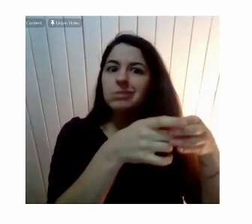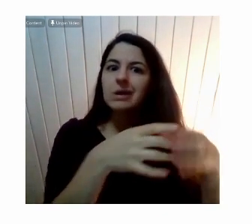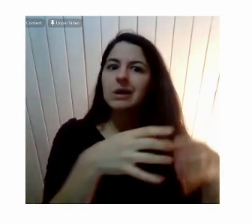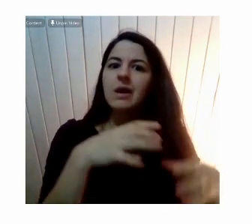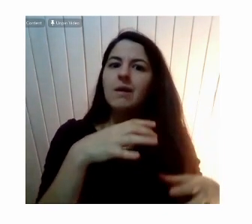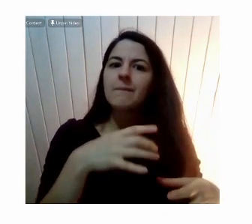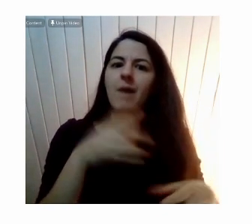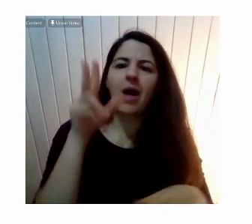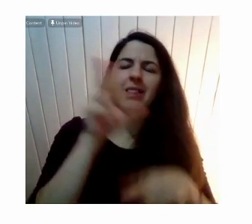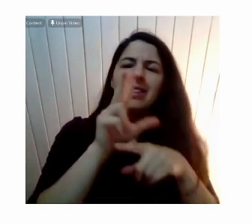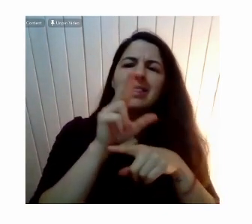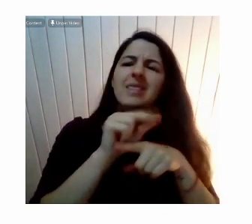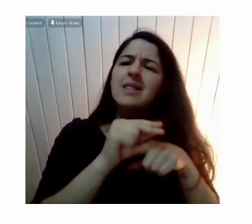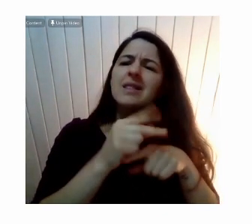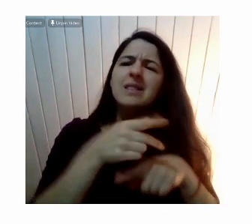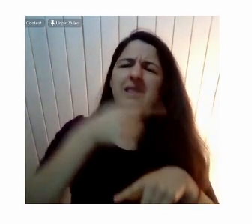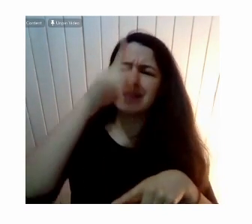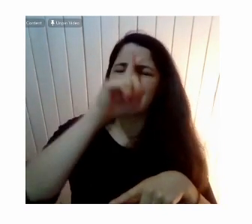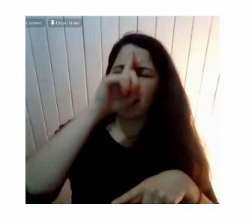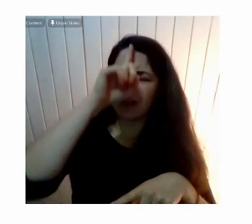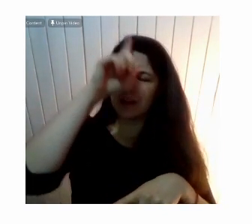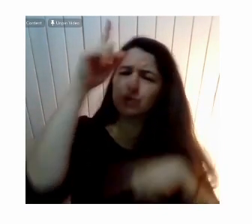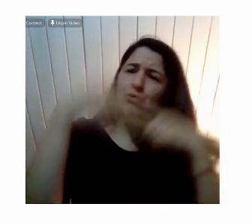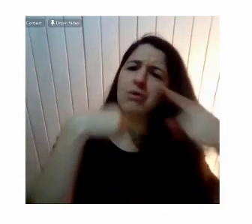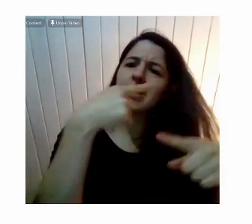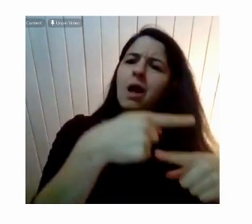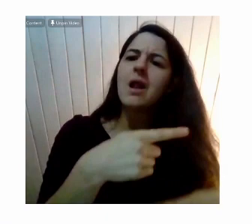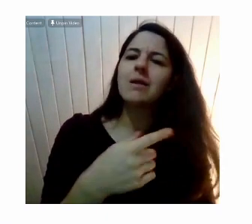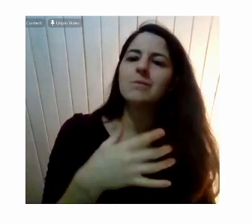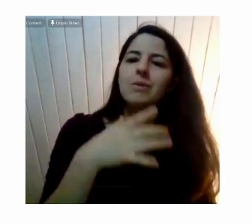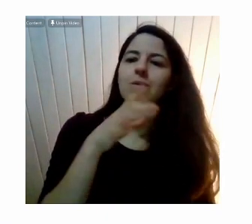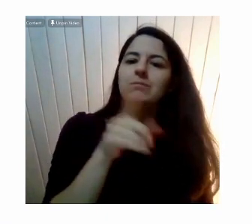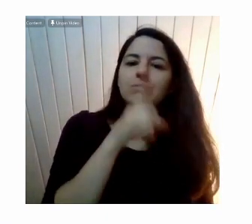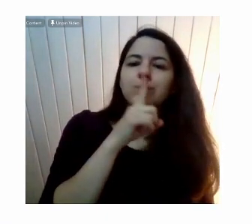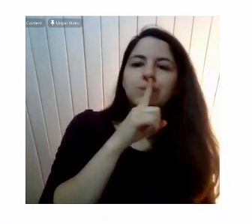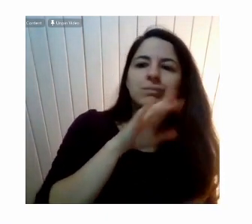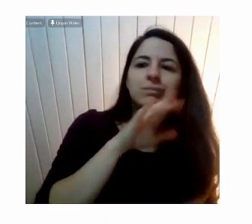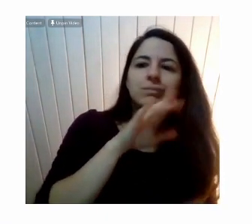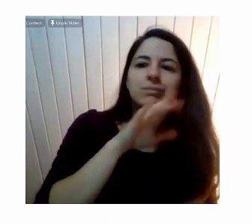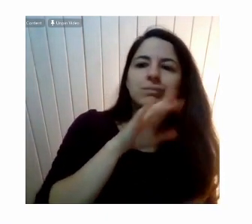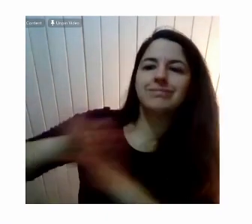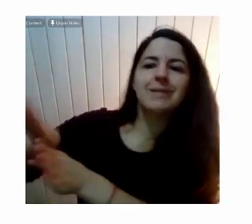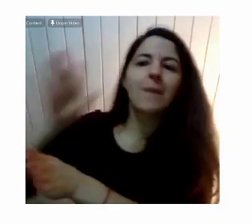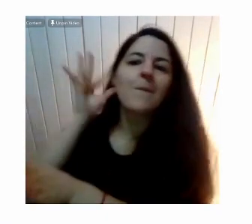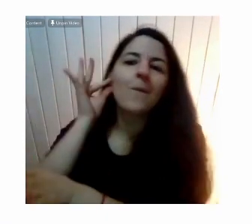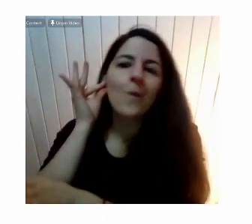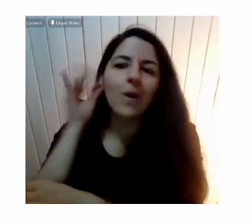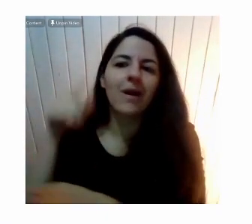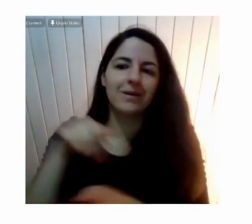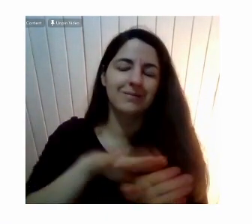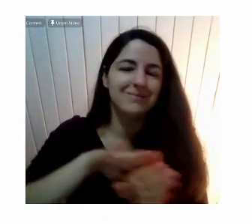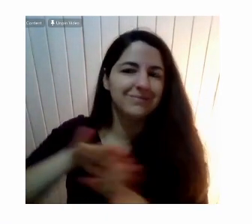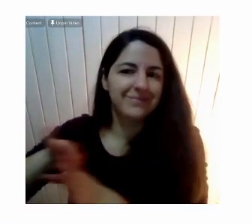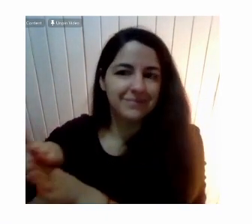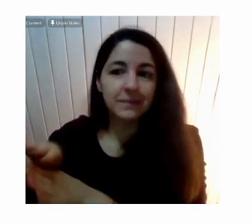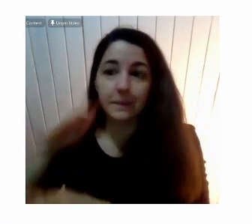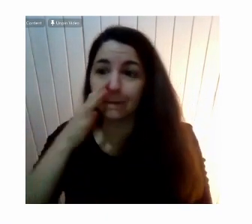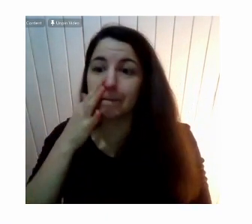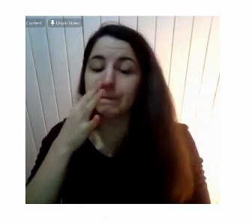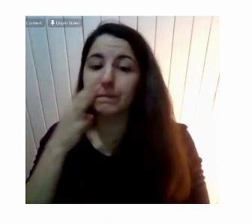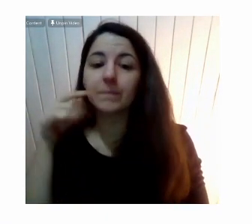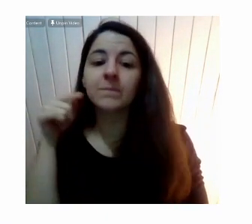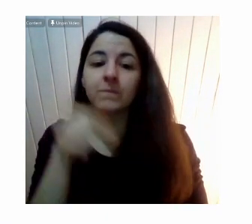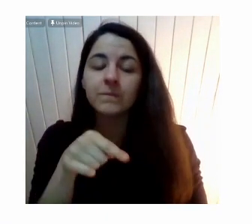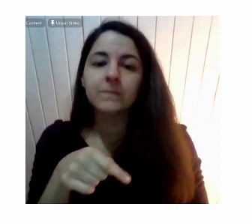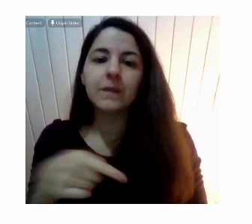feminismo Y afuera de él Van de alguna manera Silenciándolos Por etapas Si uno pudiese Seguir su historia Y hasta este momento Da las políticas